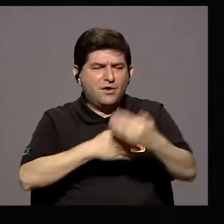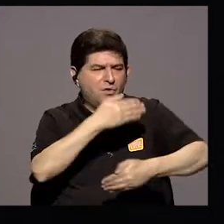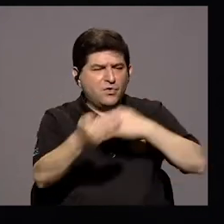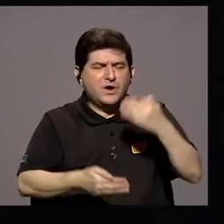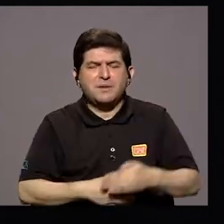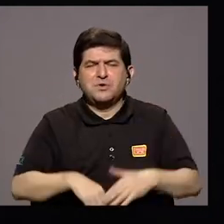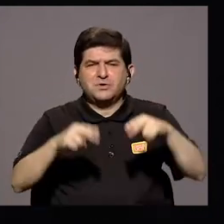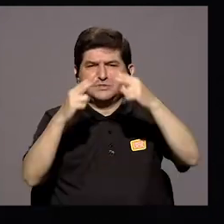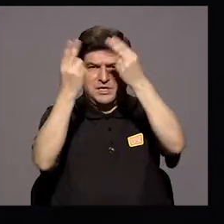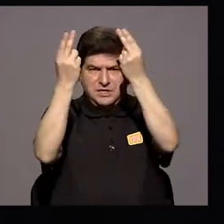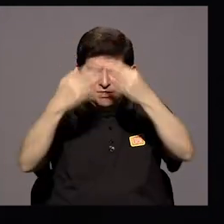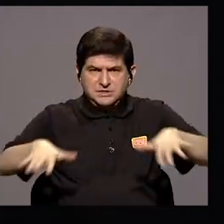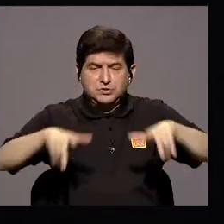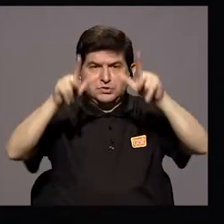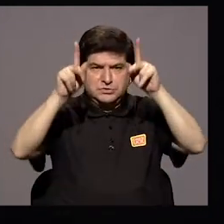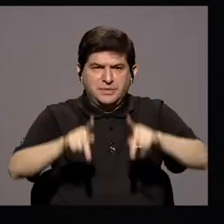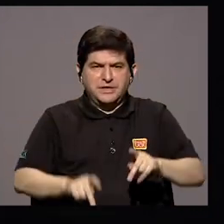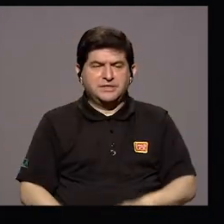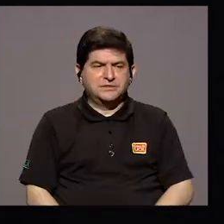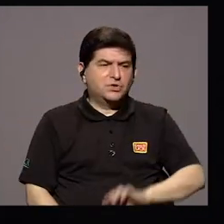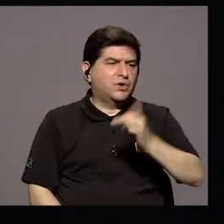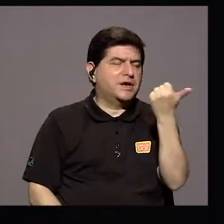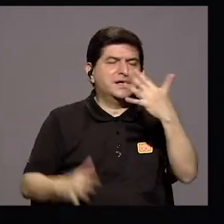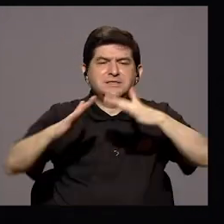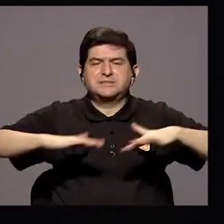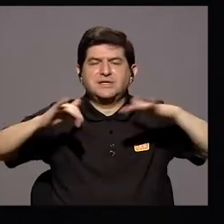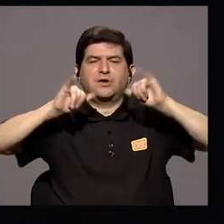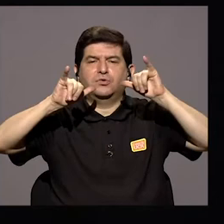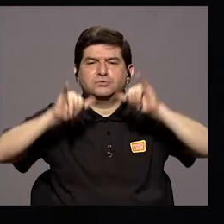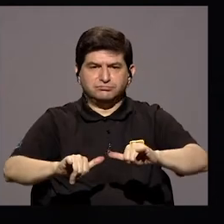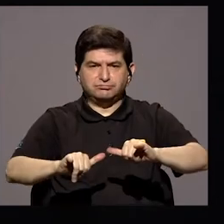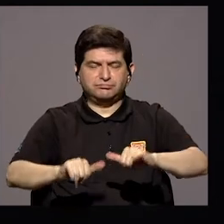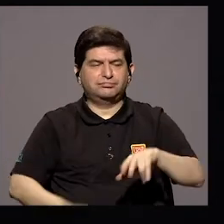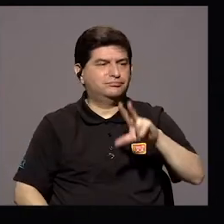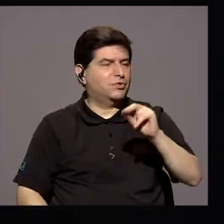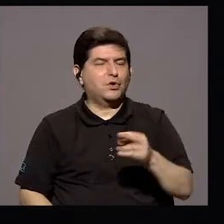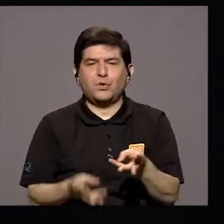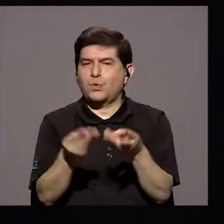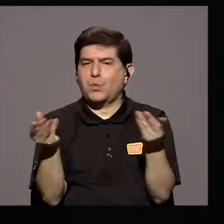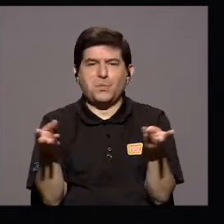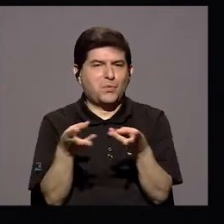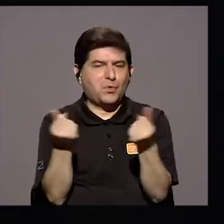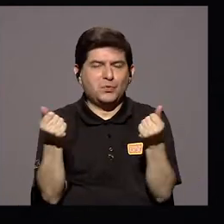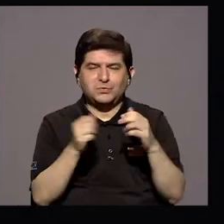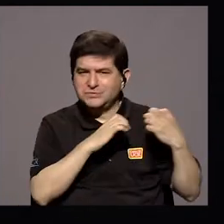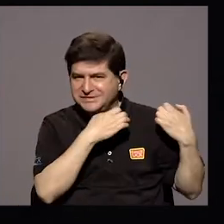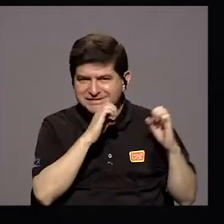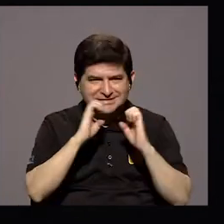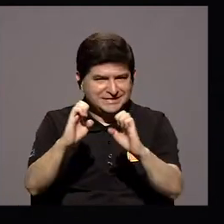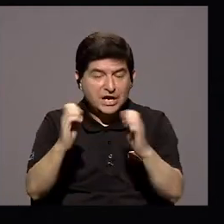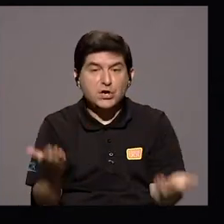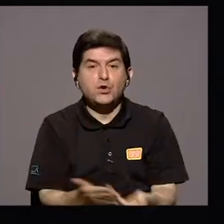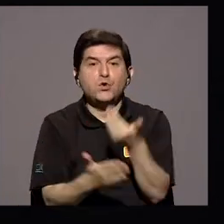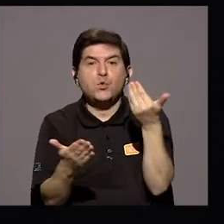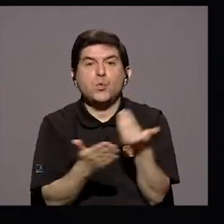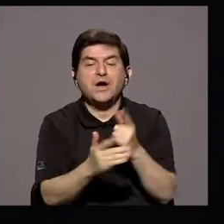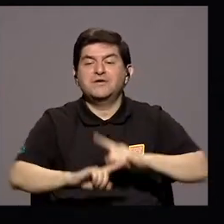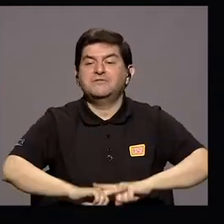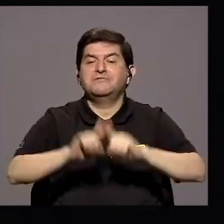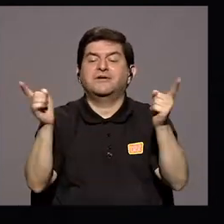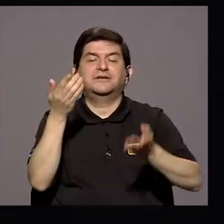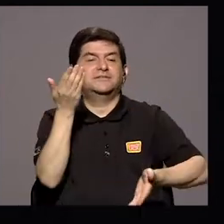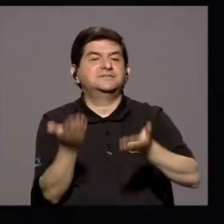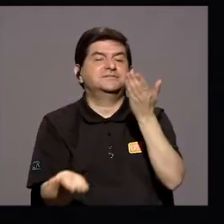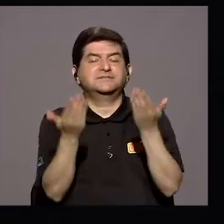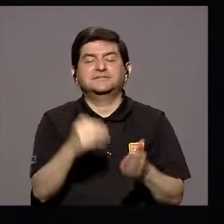procesos Que hacen que las personas se mantengan en otros espacios Y no se hayan generado estrategias nuevas, distintas De